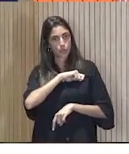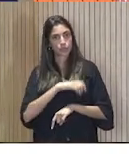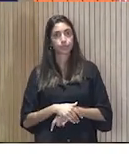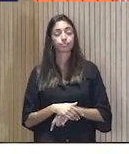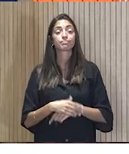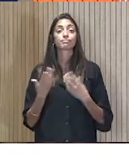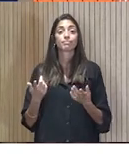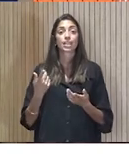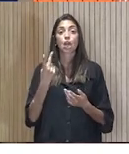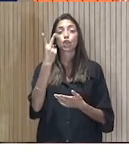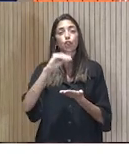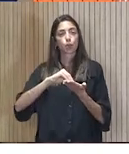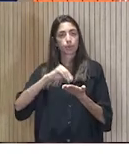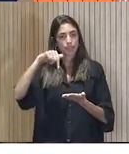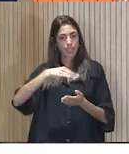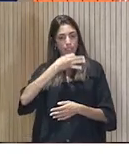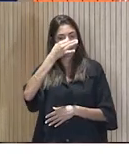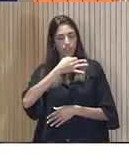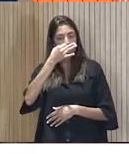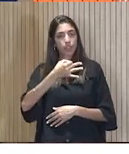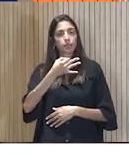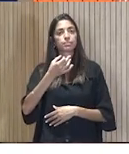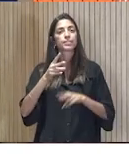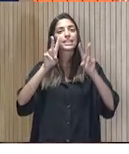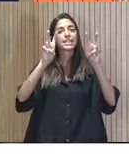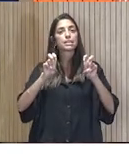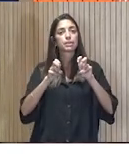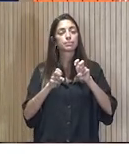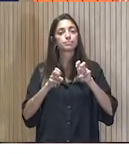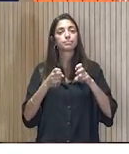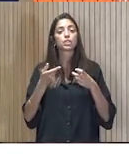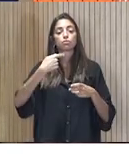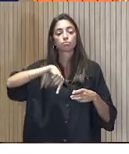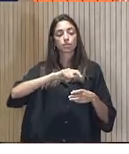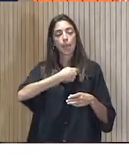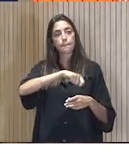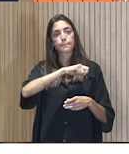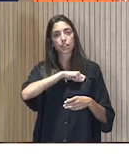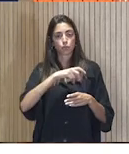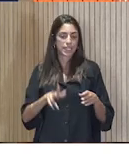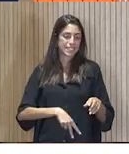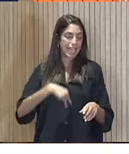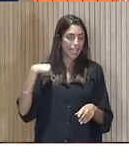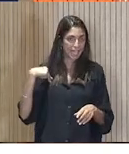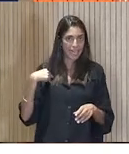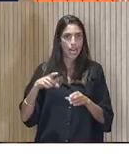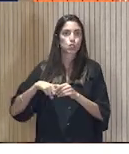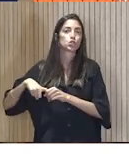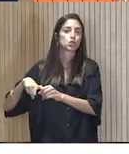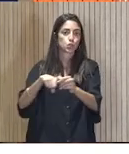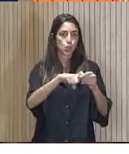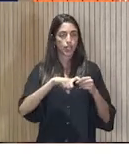durante esta pequeña charla, había salido el tema de los españoles somos, en general, solidarios.